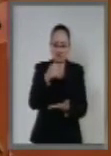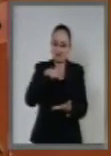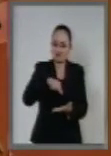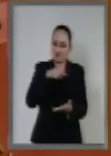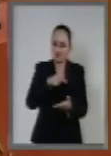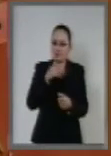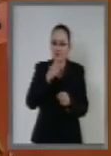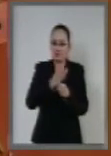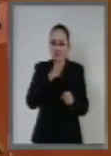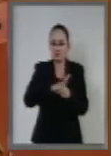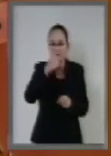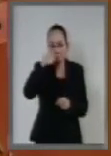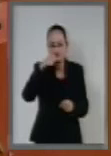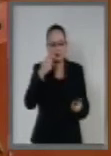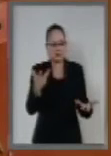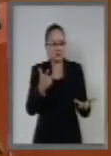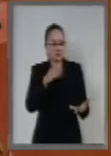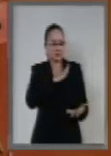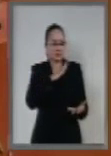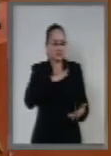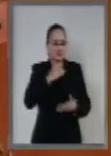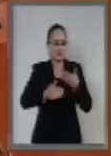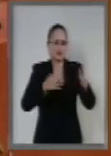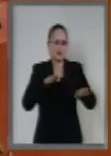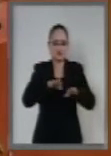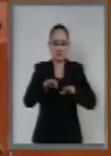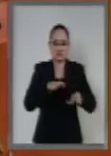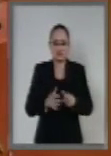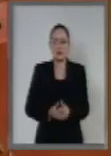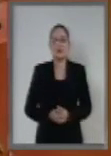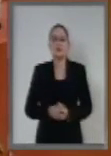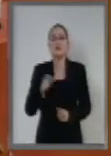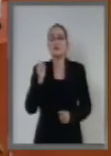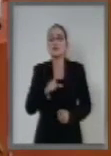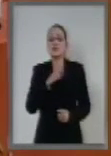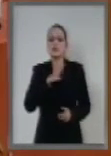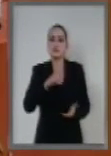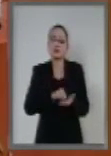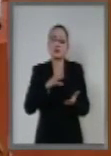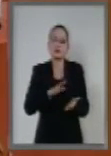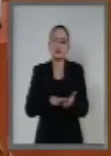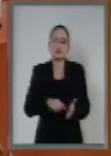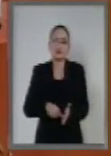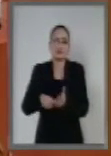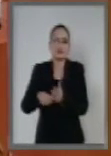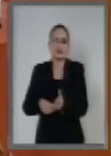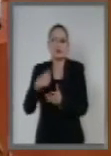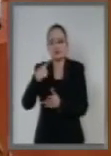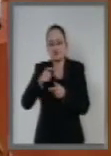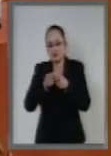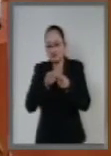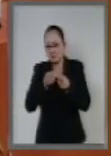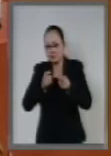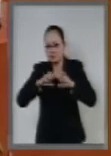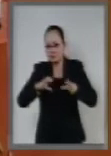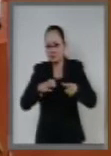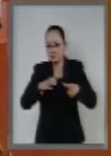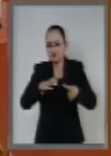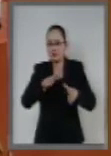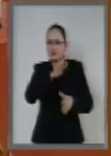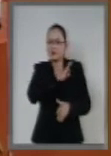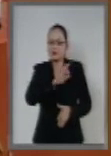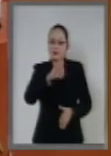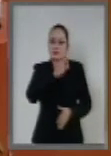para que pueda llevar a cabo sus funciones. Se establece un esquema de contraloría social mediante el cual